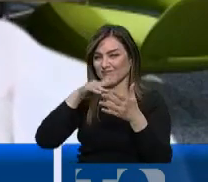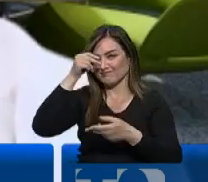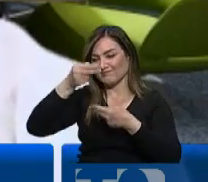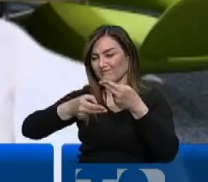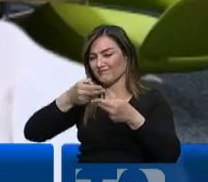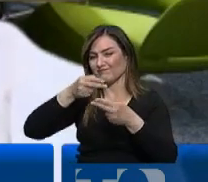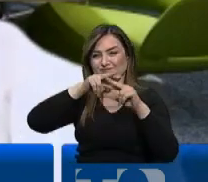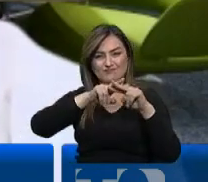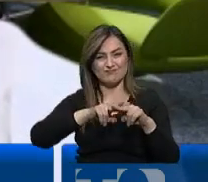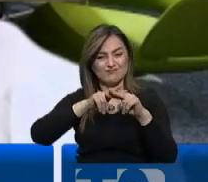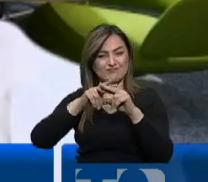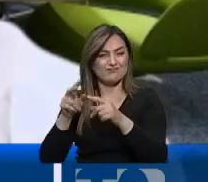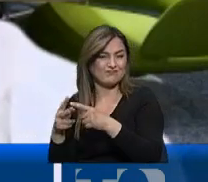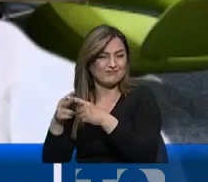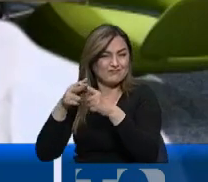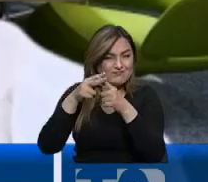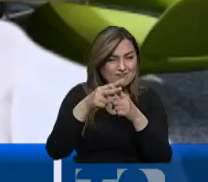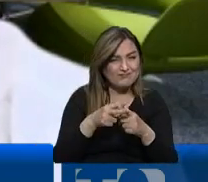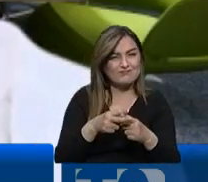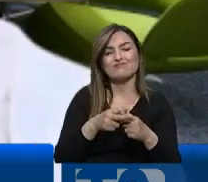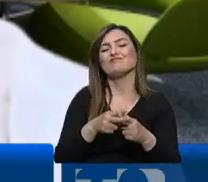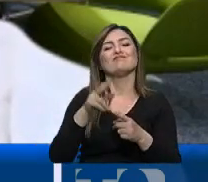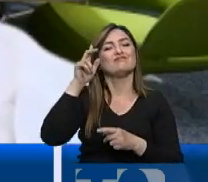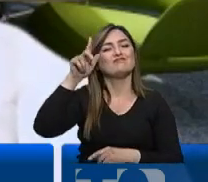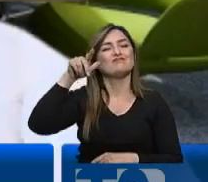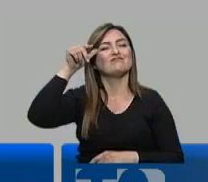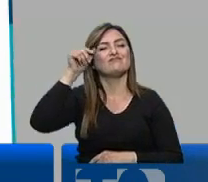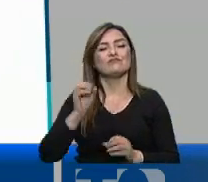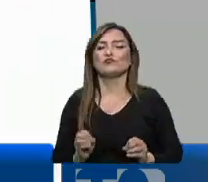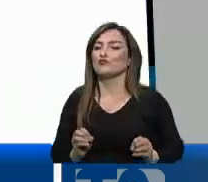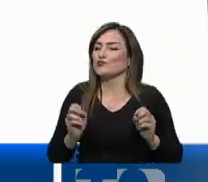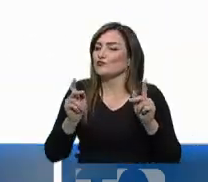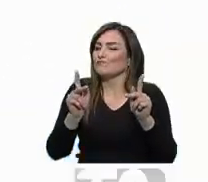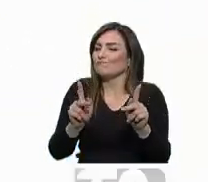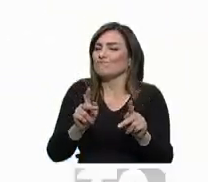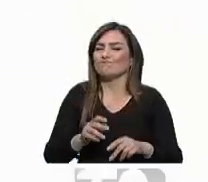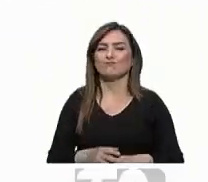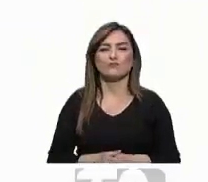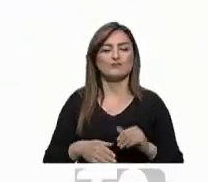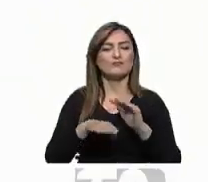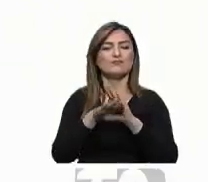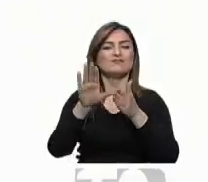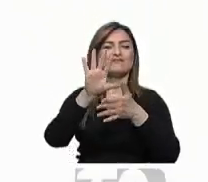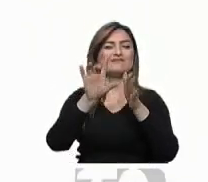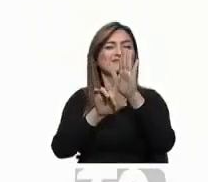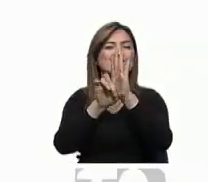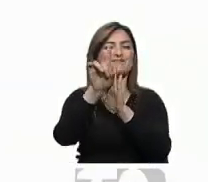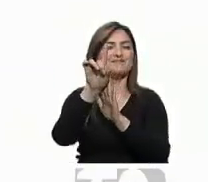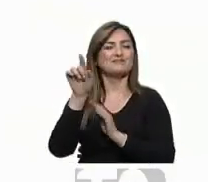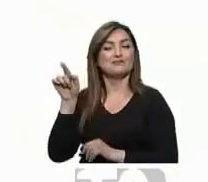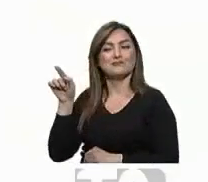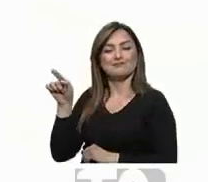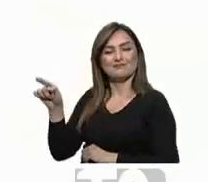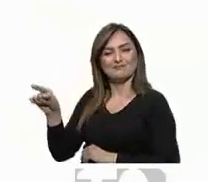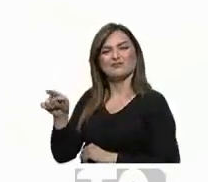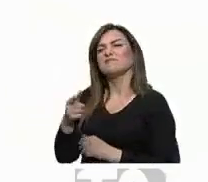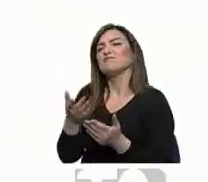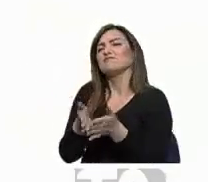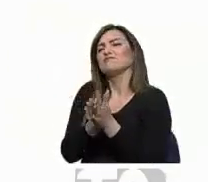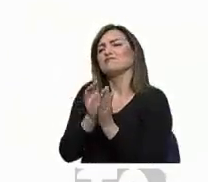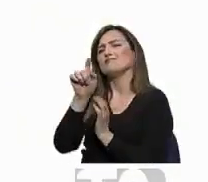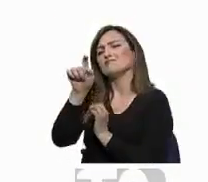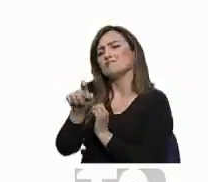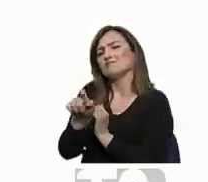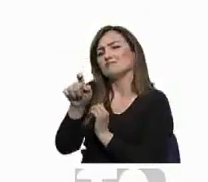pequeñitos revisen el crédito que existe disponible del gobierno, es una oportunidad. El BID señala como una de las principales demandas de política pública la